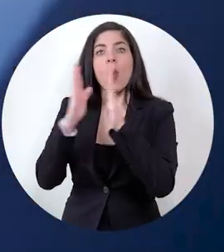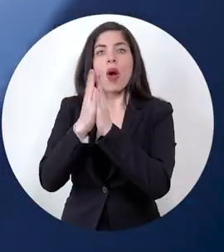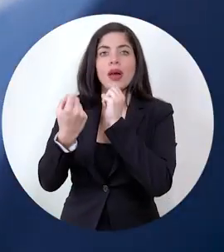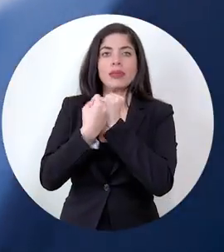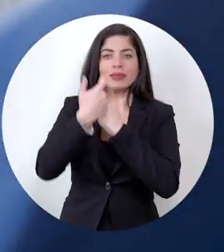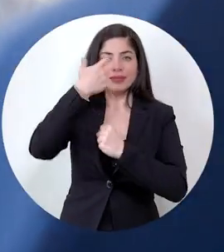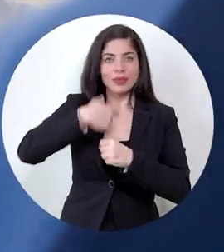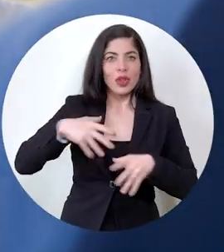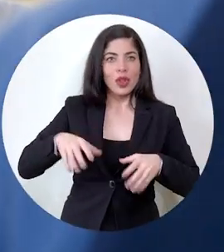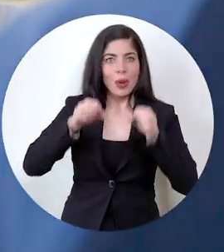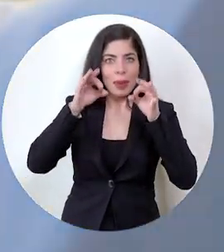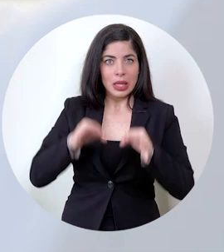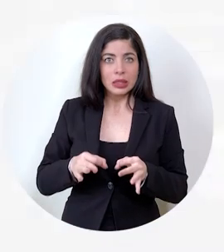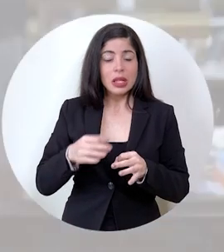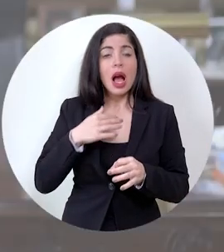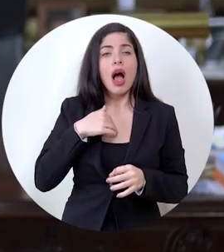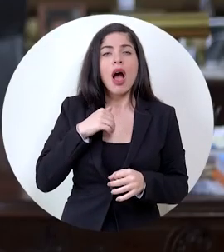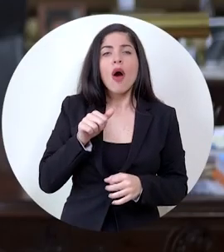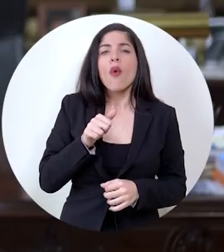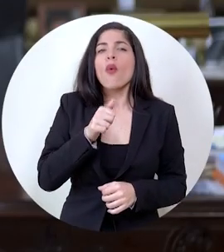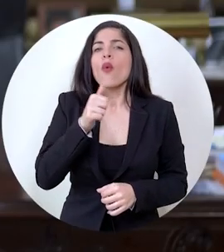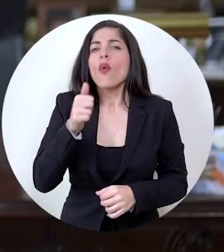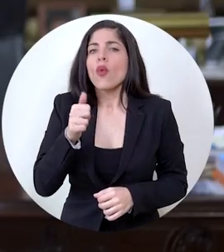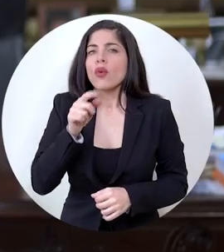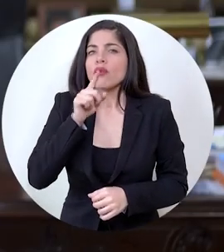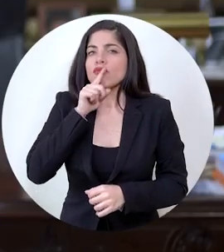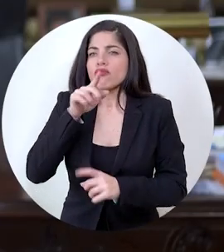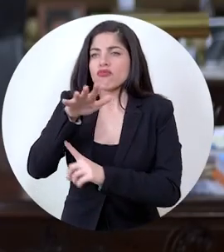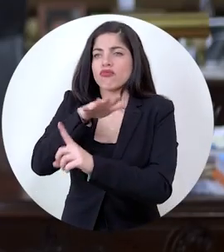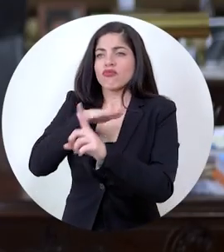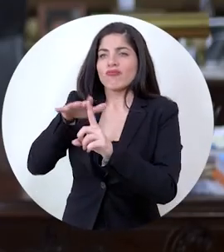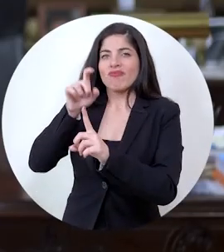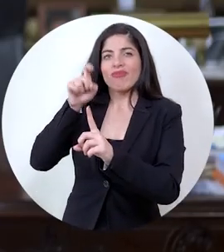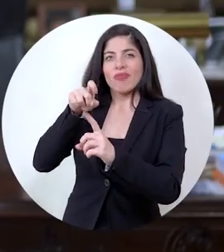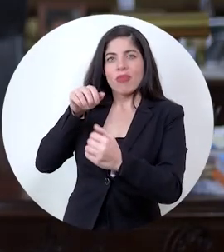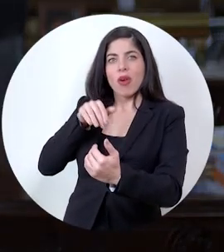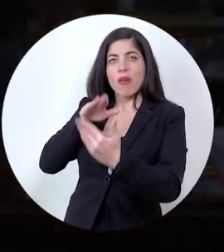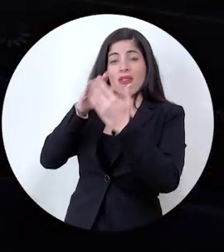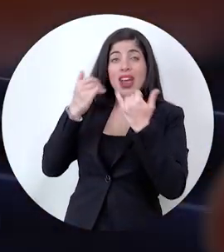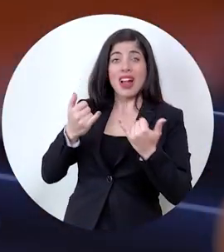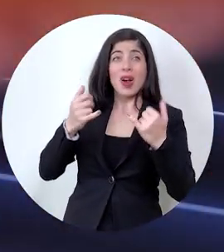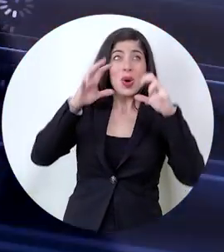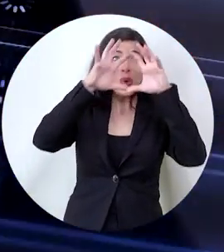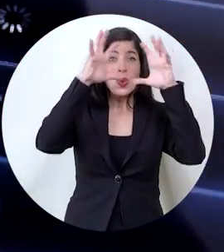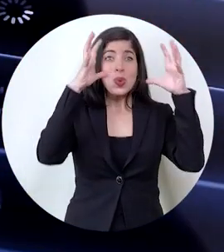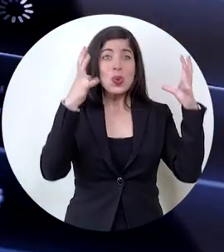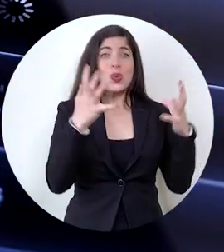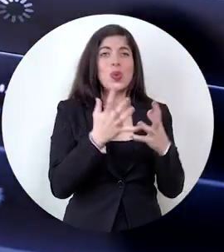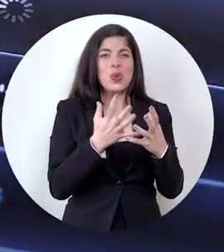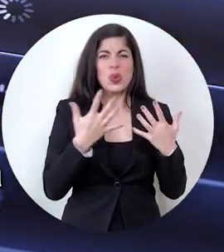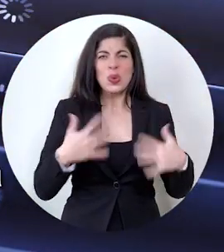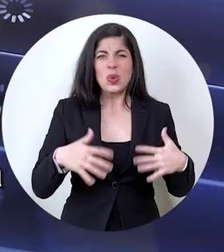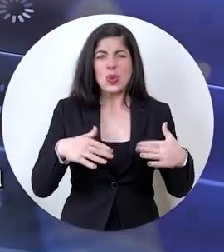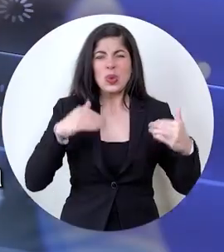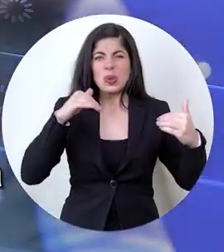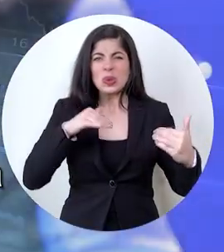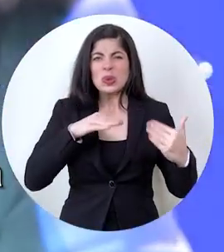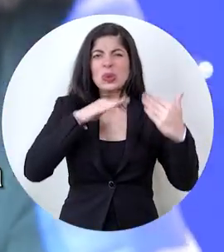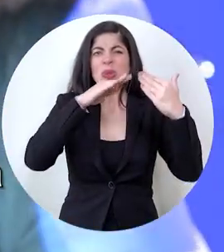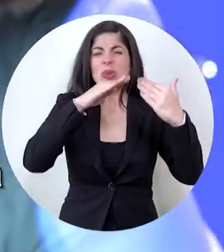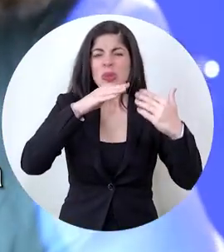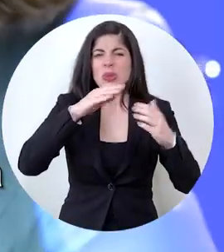por quienes tomamos decisiones. Hay otra realidad que debemos afrontar. El mundo entero está